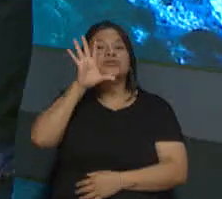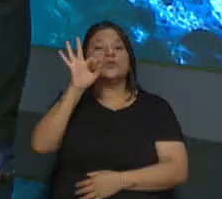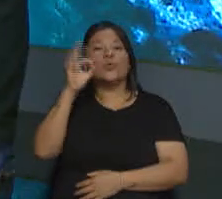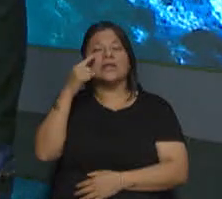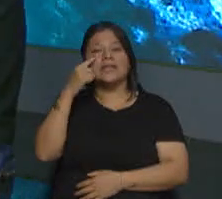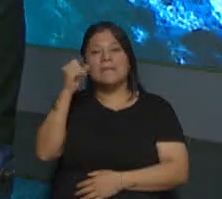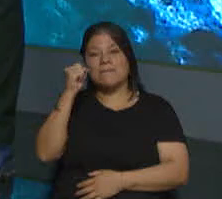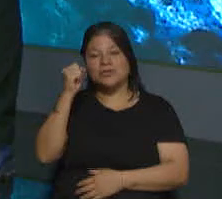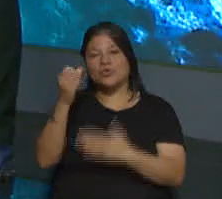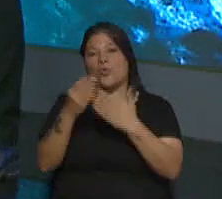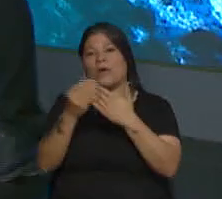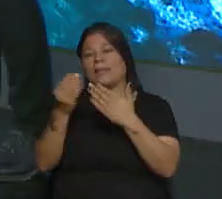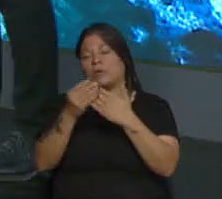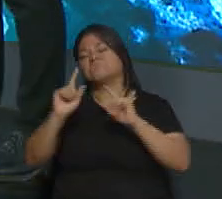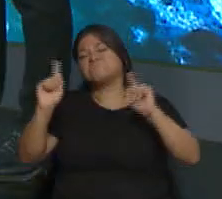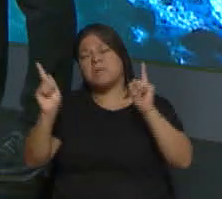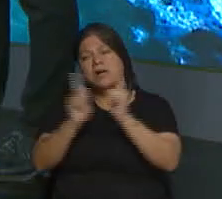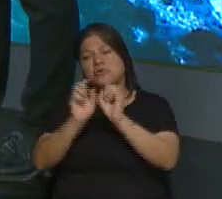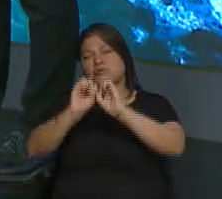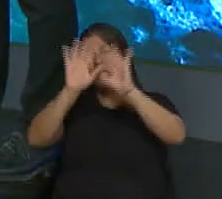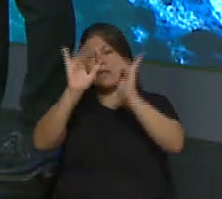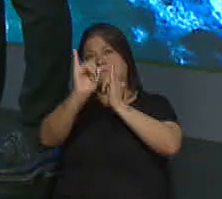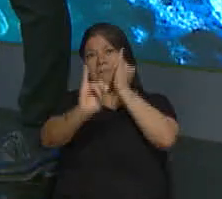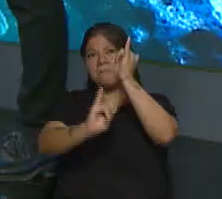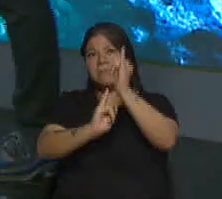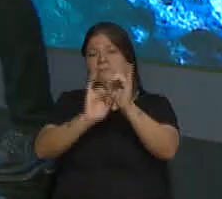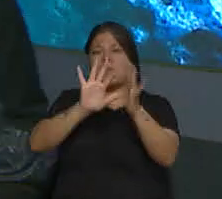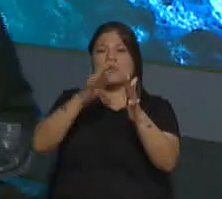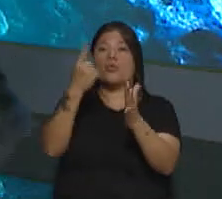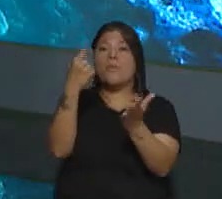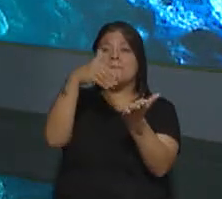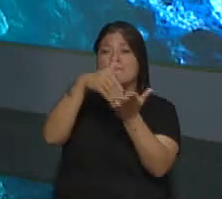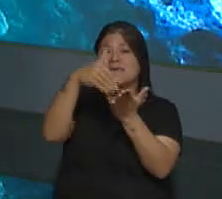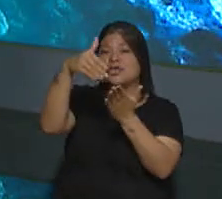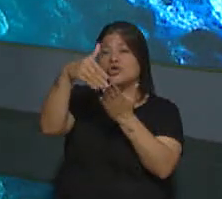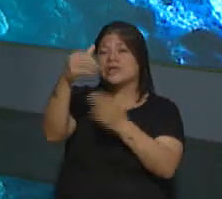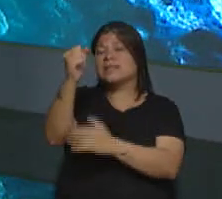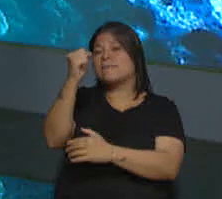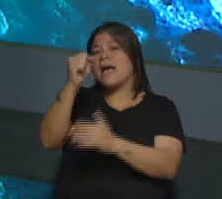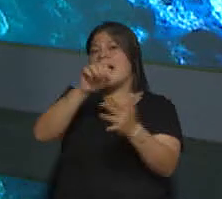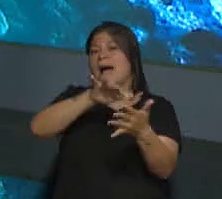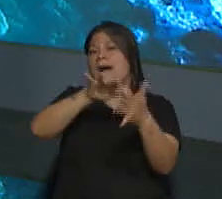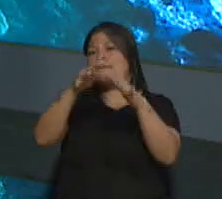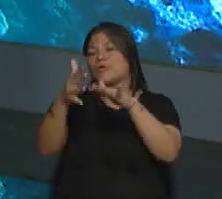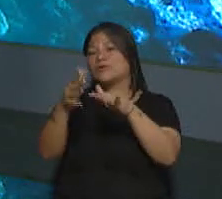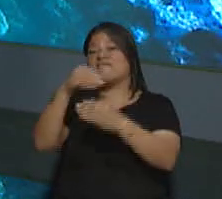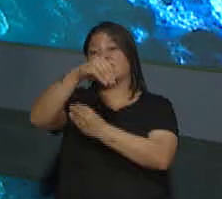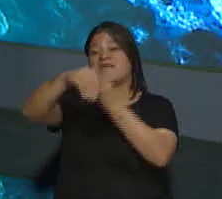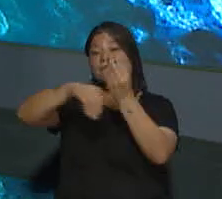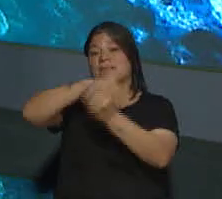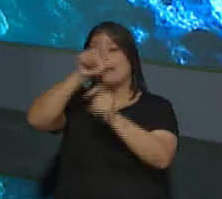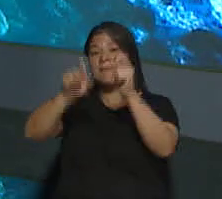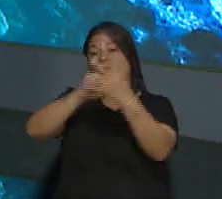para hacer un resumen, un millón de pesos aproximadamente va a necesitar.